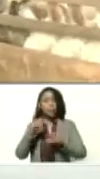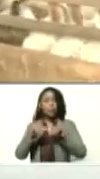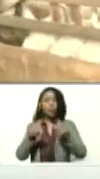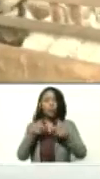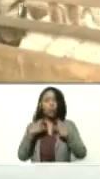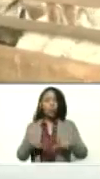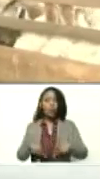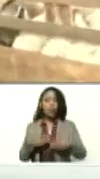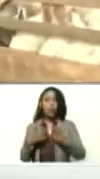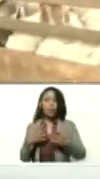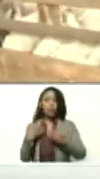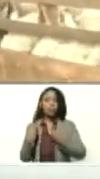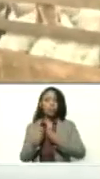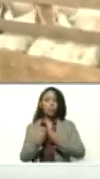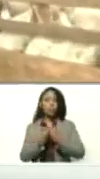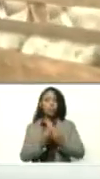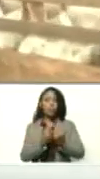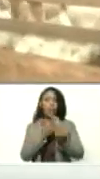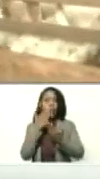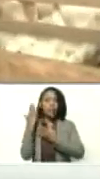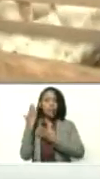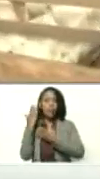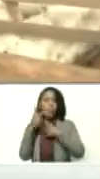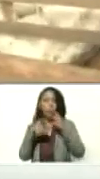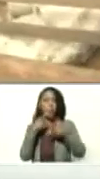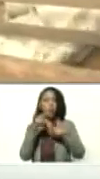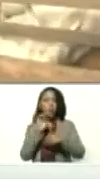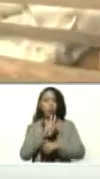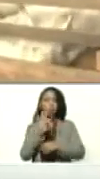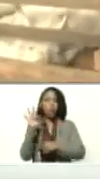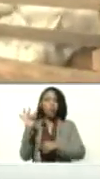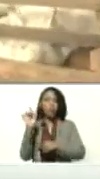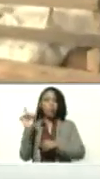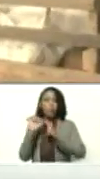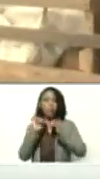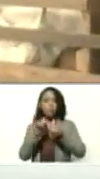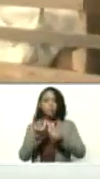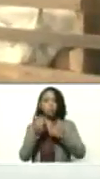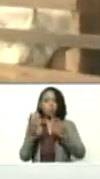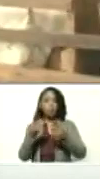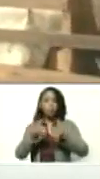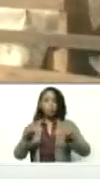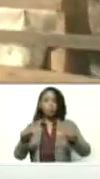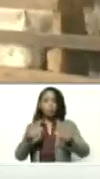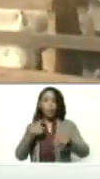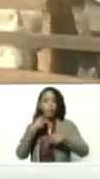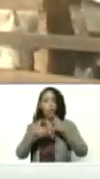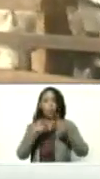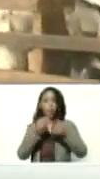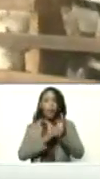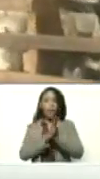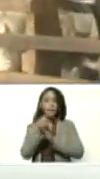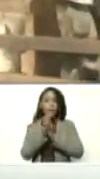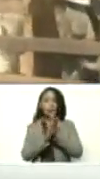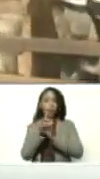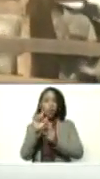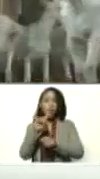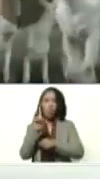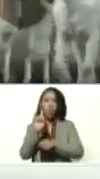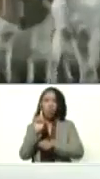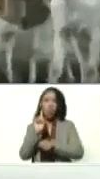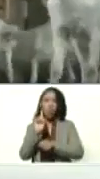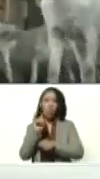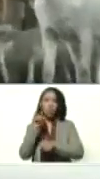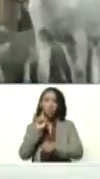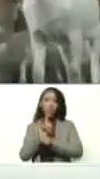humanas, y acompañarlas con esta política de las 4F, es decir, empezar a territorializar la política de emprendimiento, no solamente para apoyar